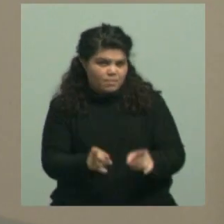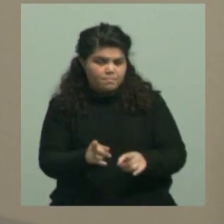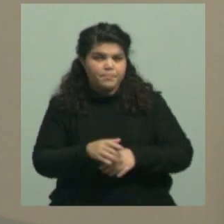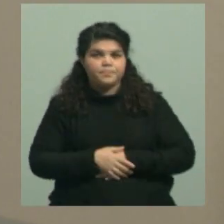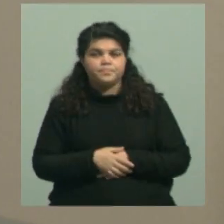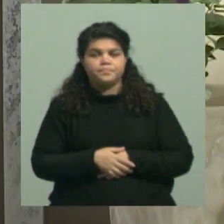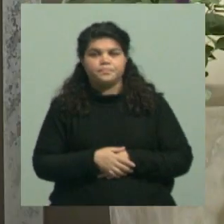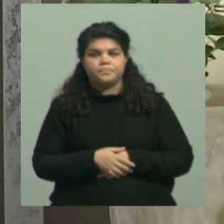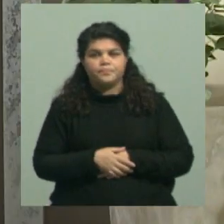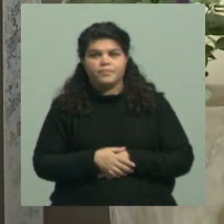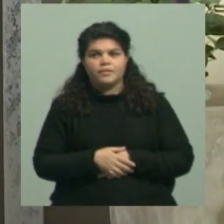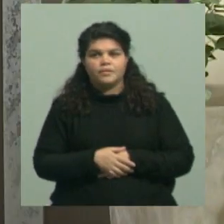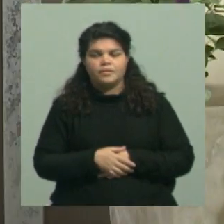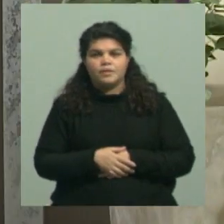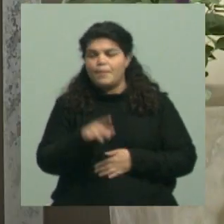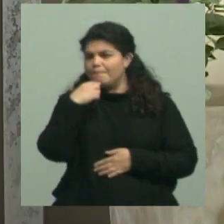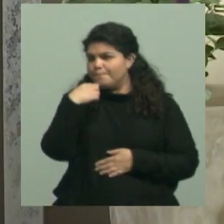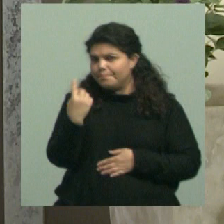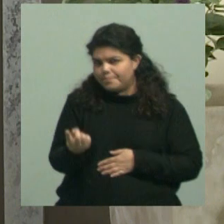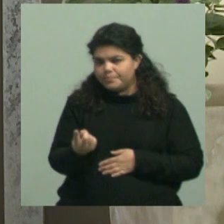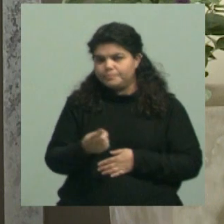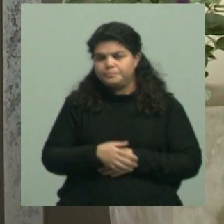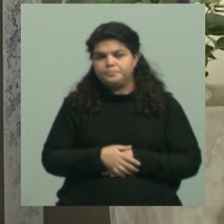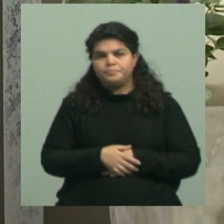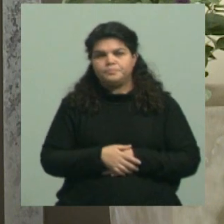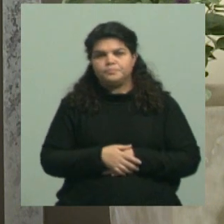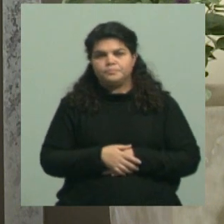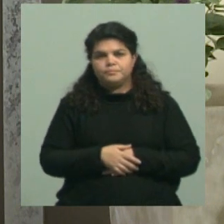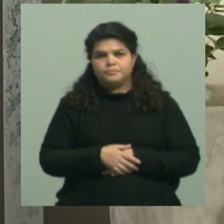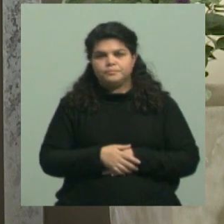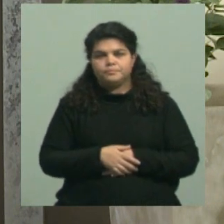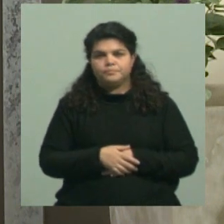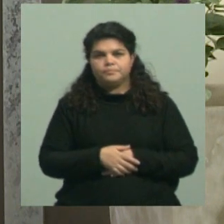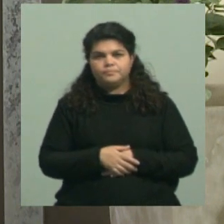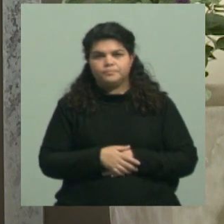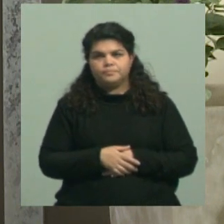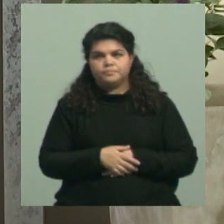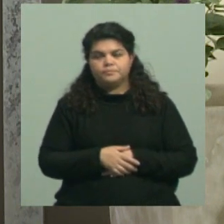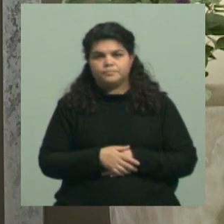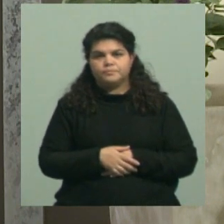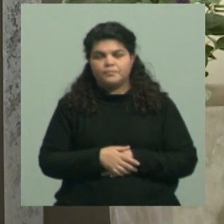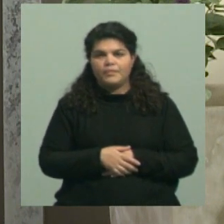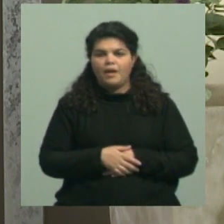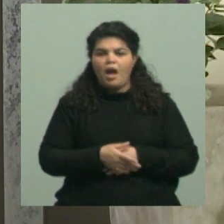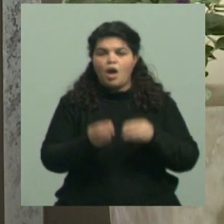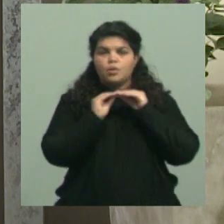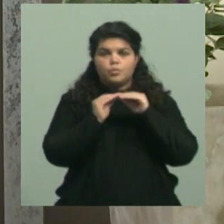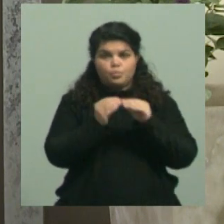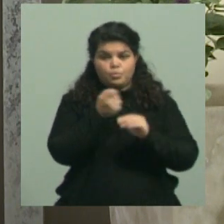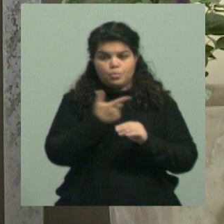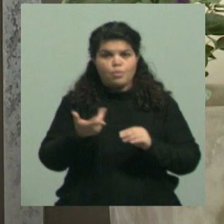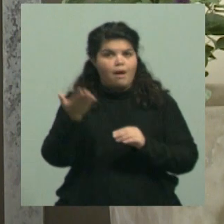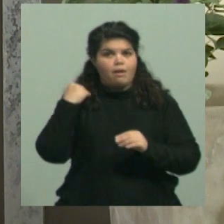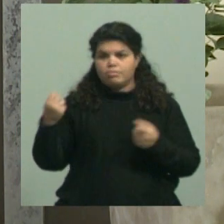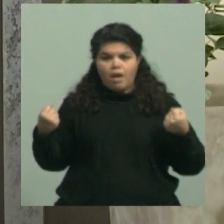Rectora, ¿cómo ven el panorama pensando en que obviamente no ha sido algo aceptado por ni los docentes ni los no docentes? Y usted bien hacía